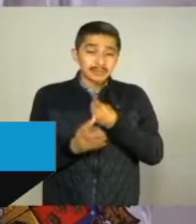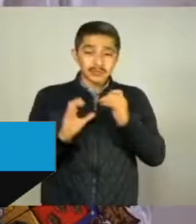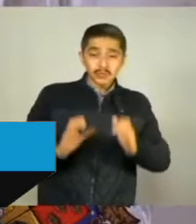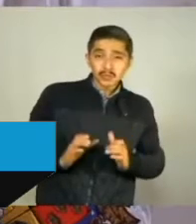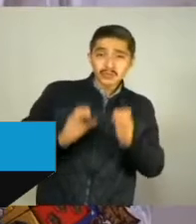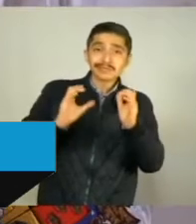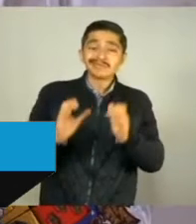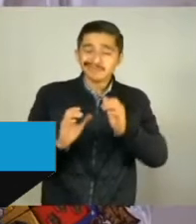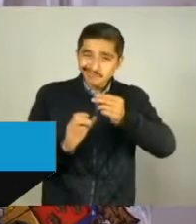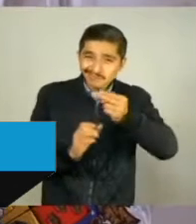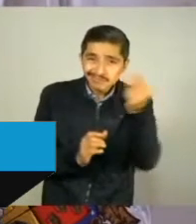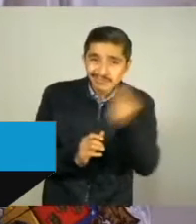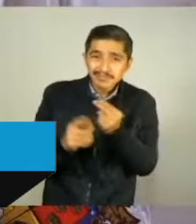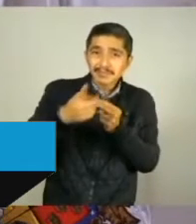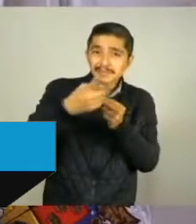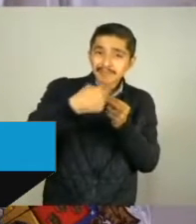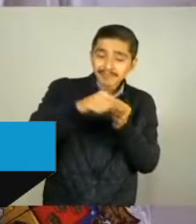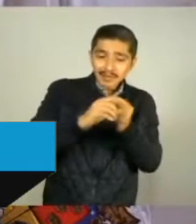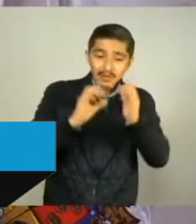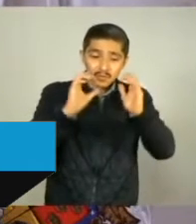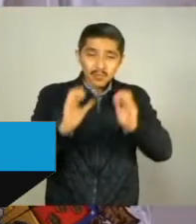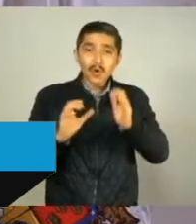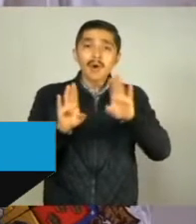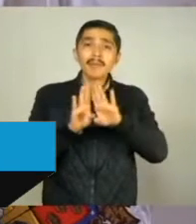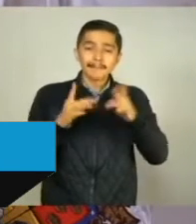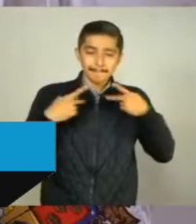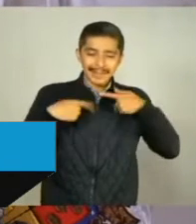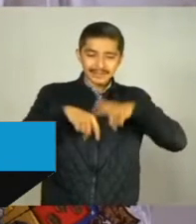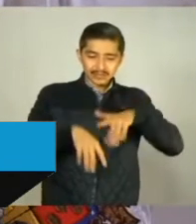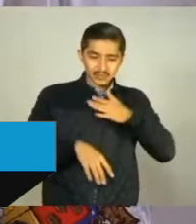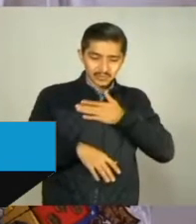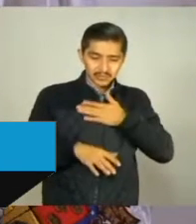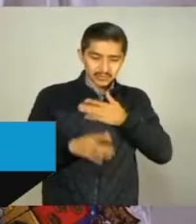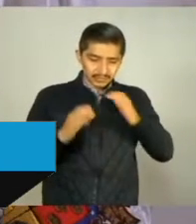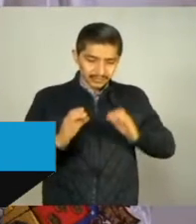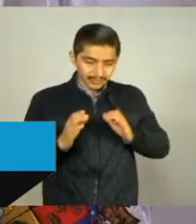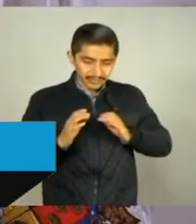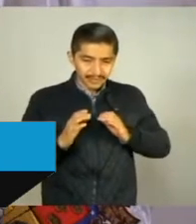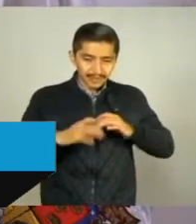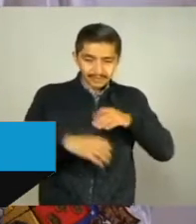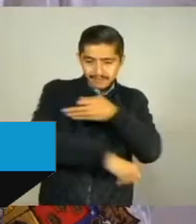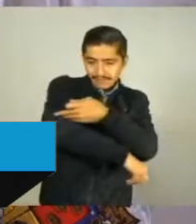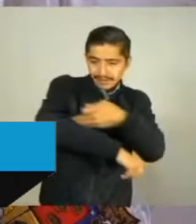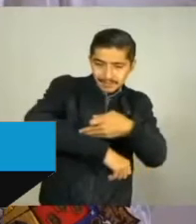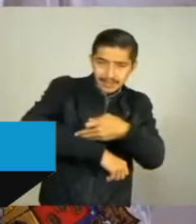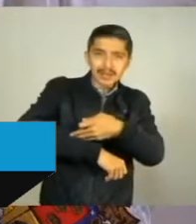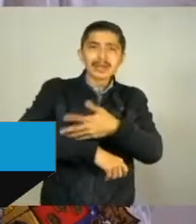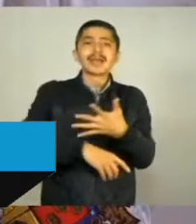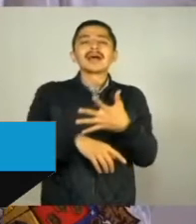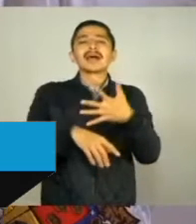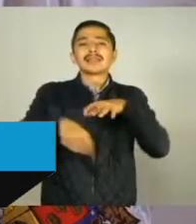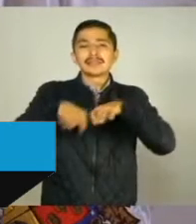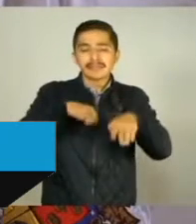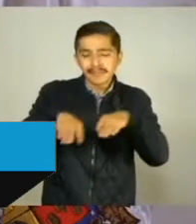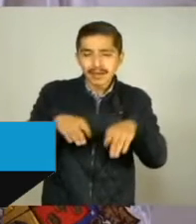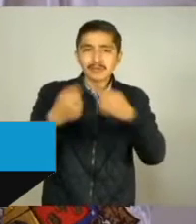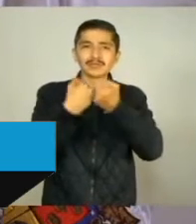si se evita el contacto personal. Y quinto, si se evita la presencia de personas